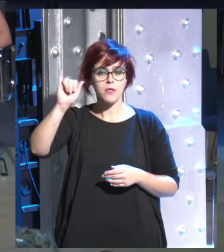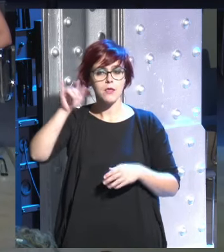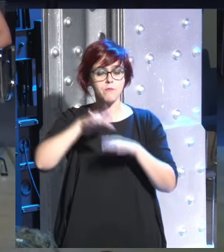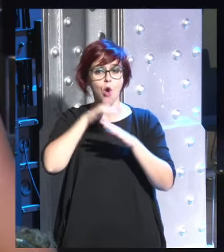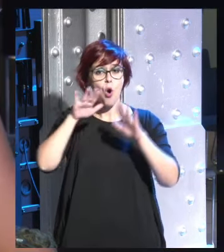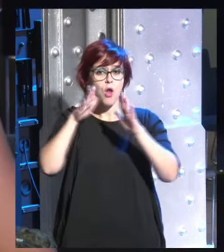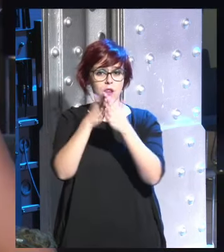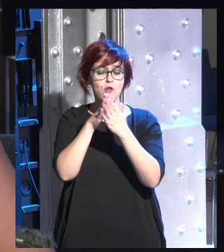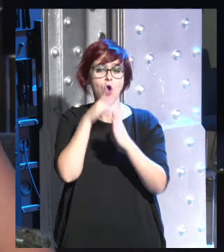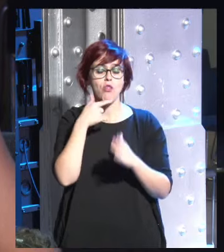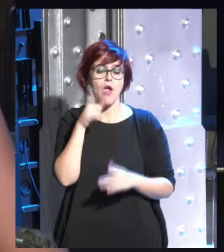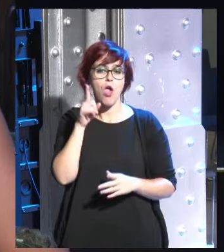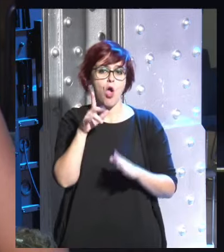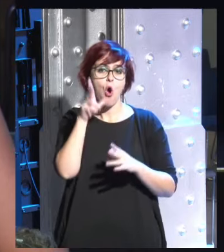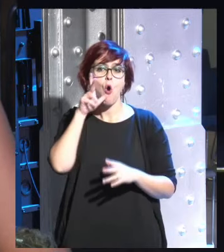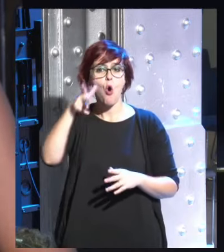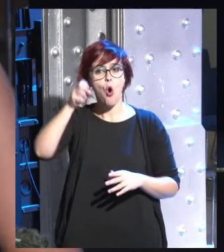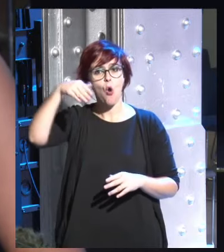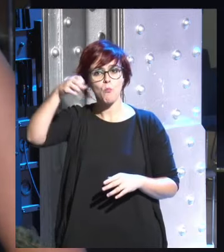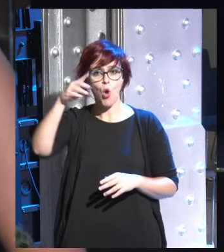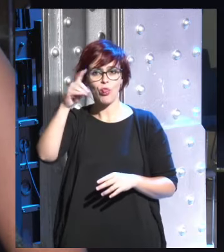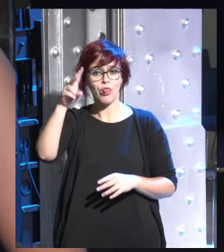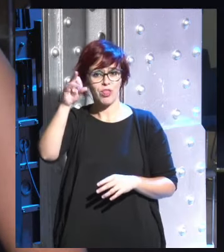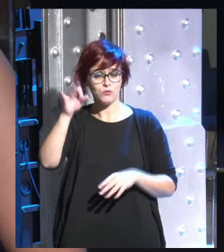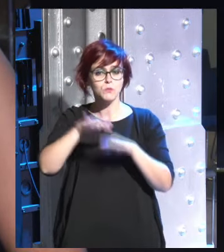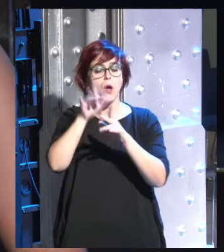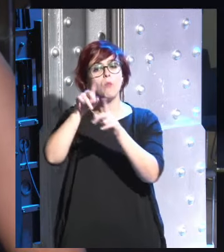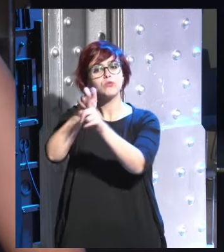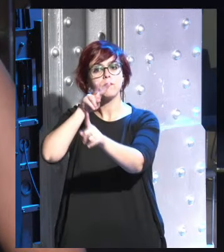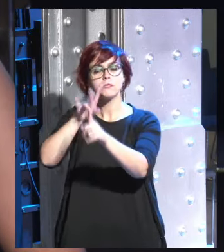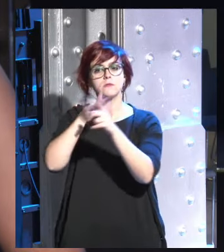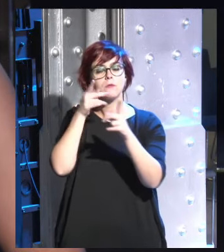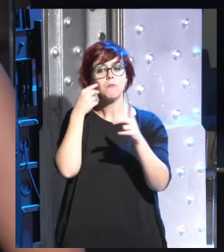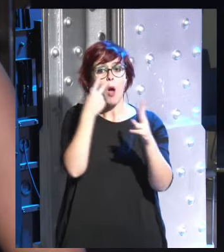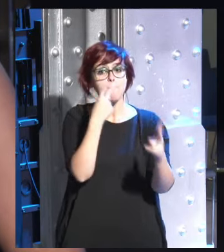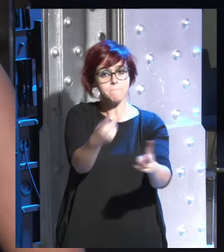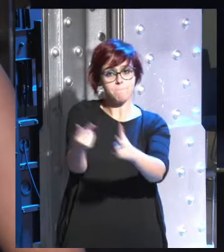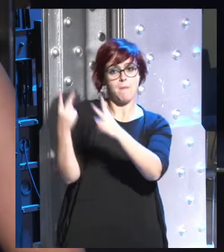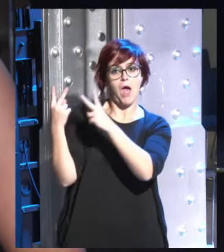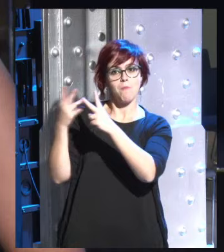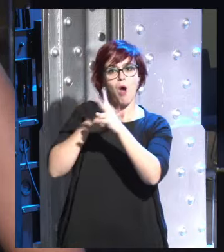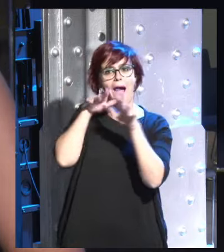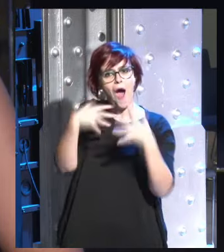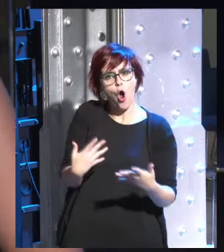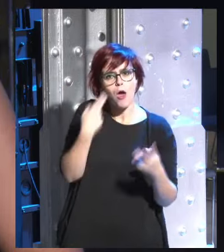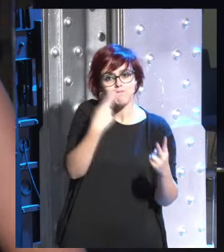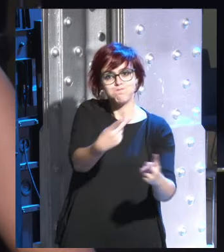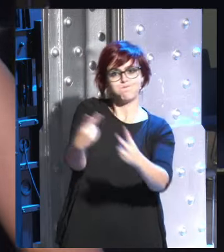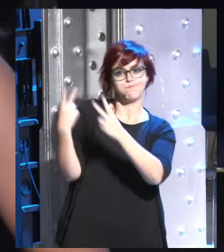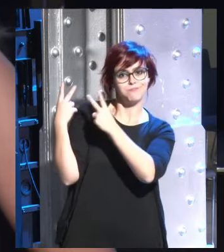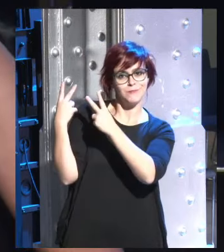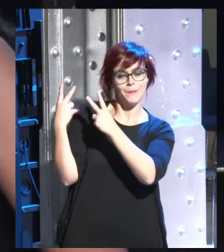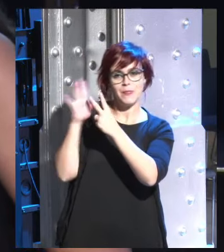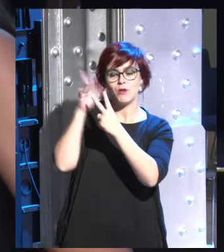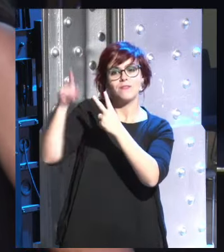en Homo Deus que hay un problema de perspectiva muchas veces analizamos el pasado con nuestra perspectiva del presente pero el problema es que